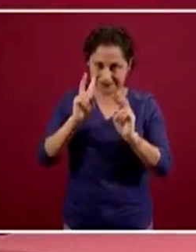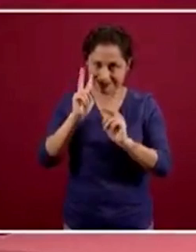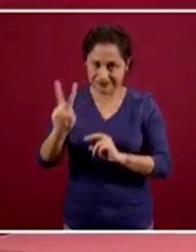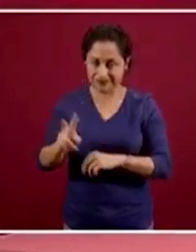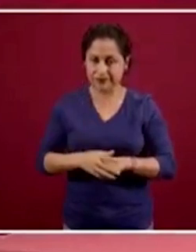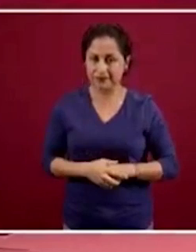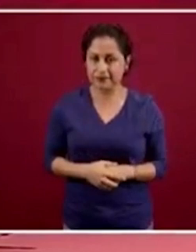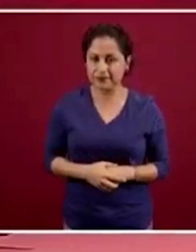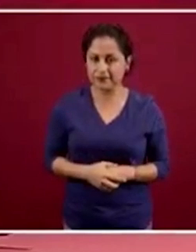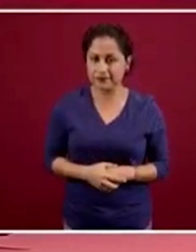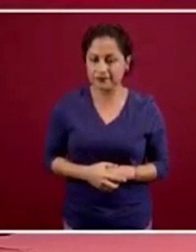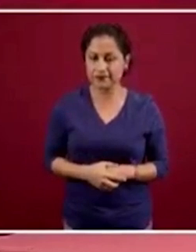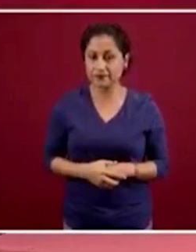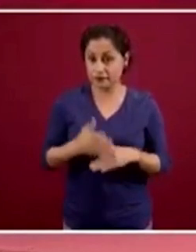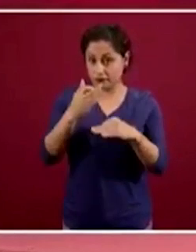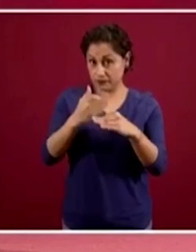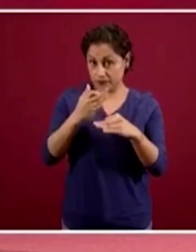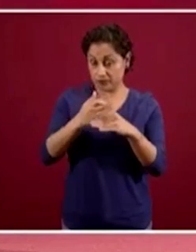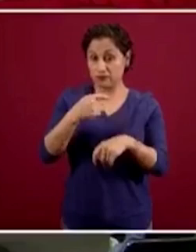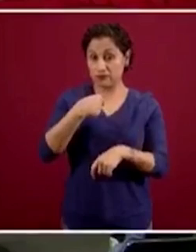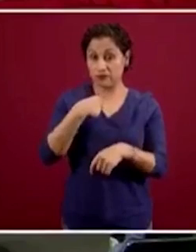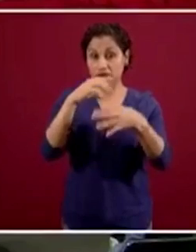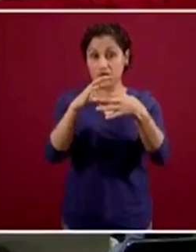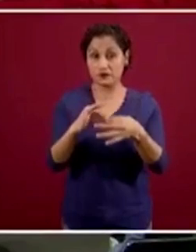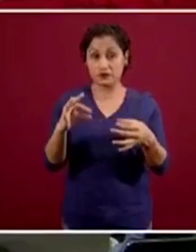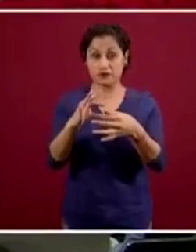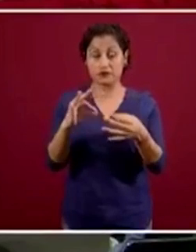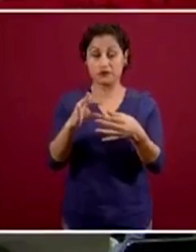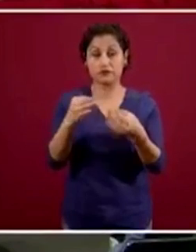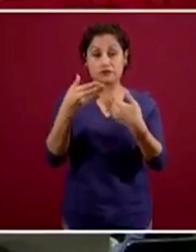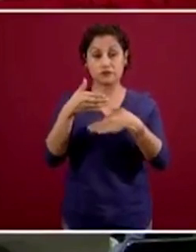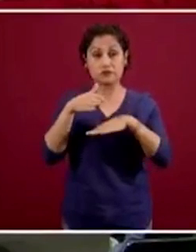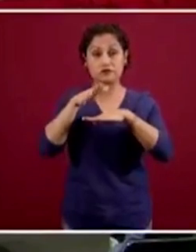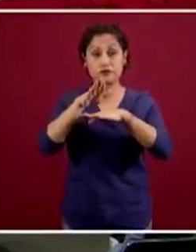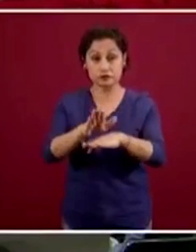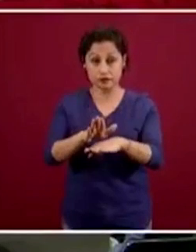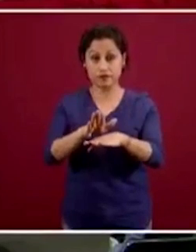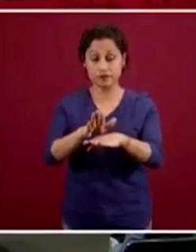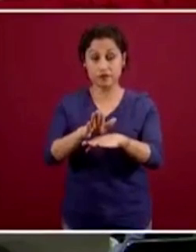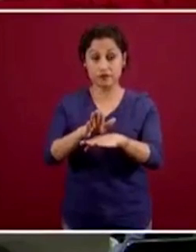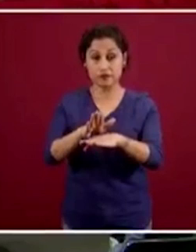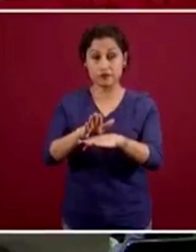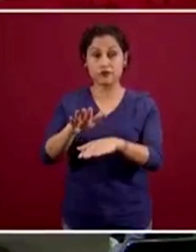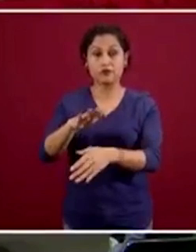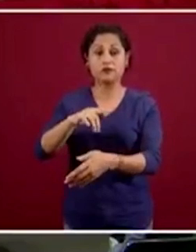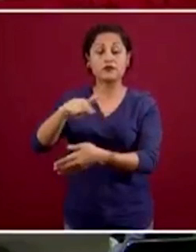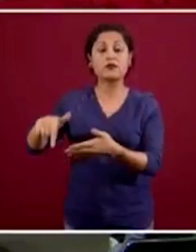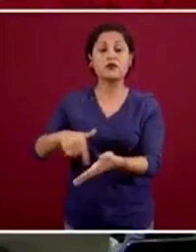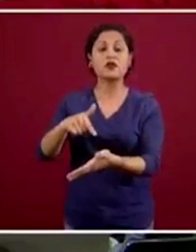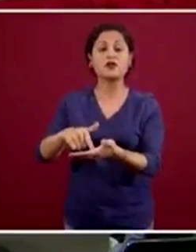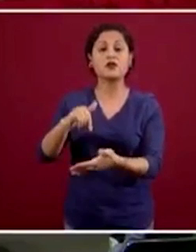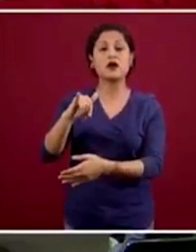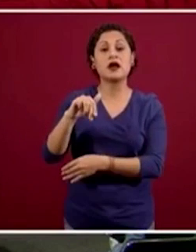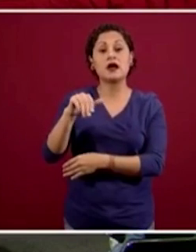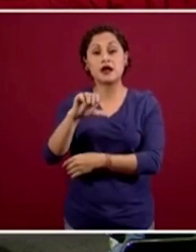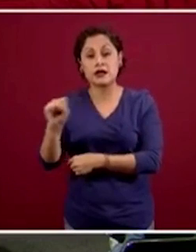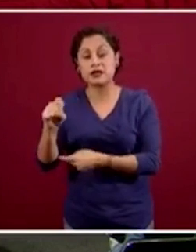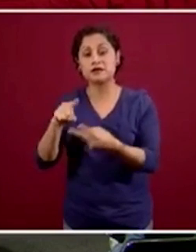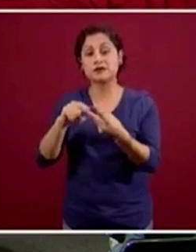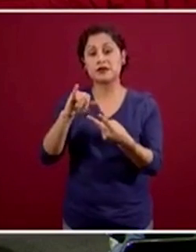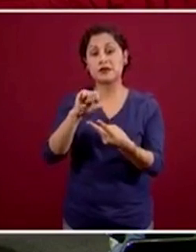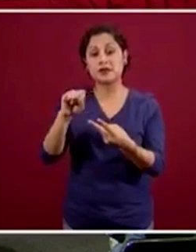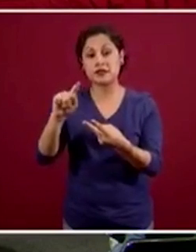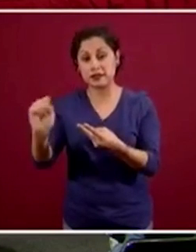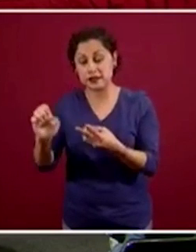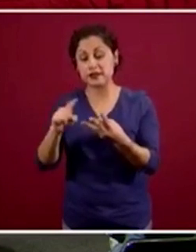No voy a considerar en este momento la capacidad del Instituto Mexicano del Seguro Social, del Issste, de Sedena, Semar y Pemex, que